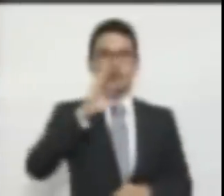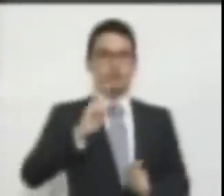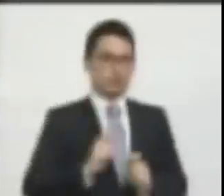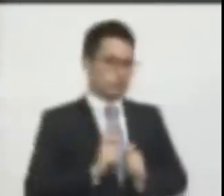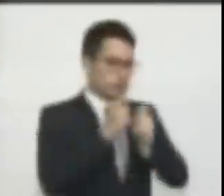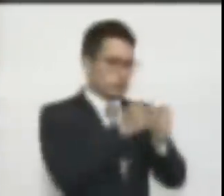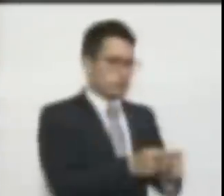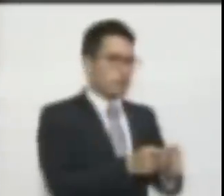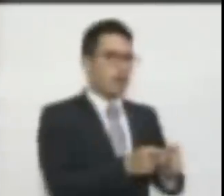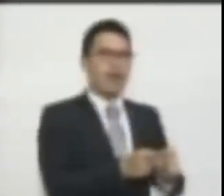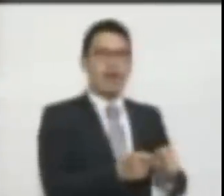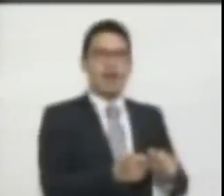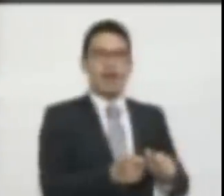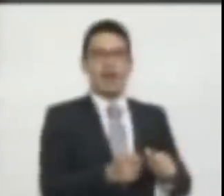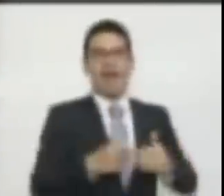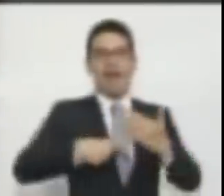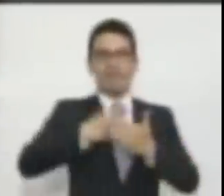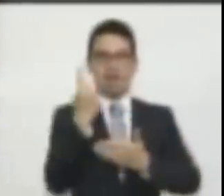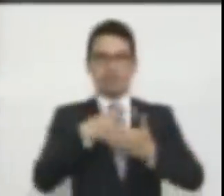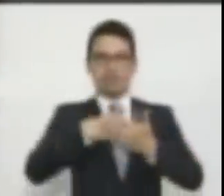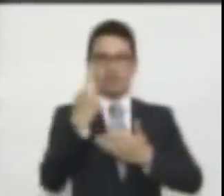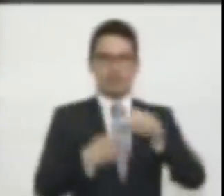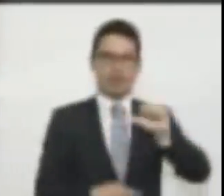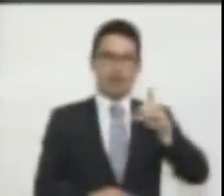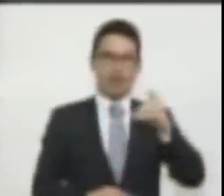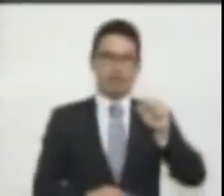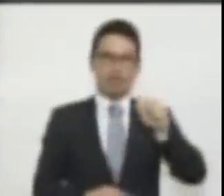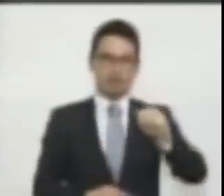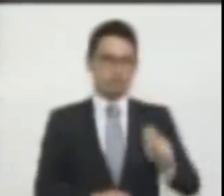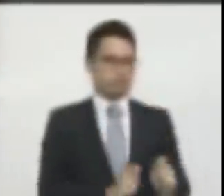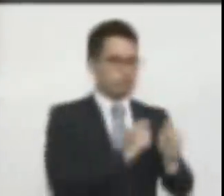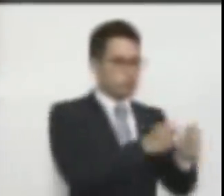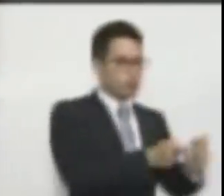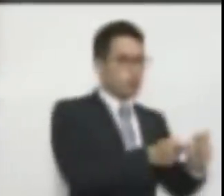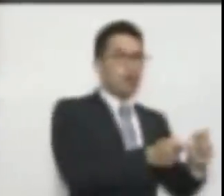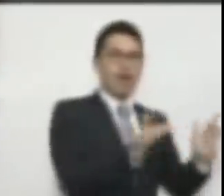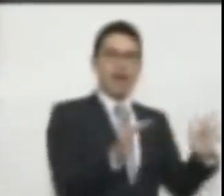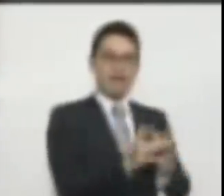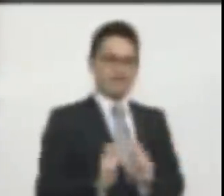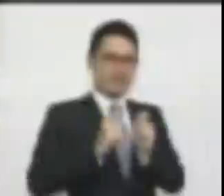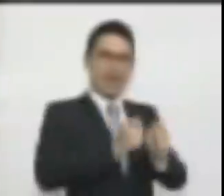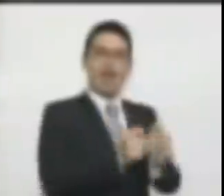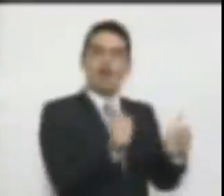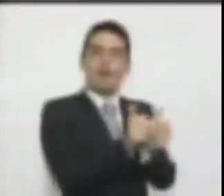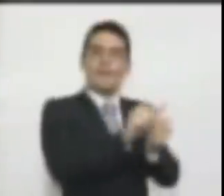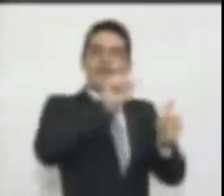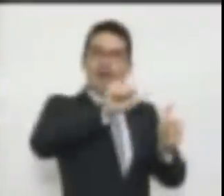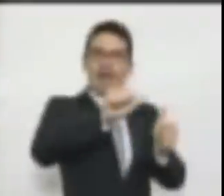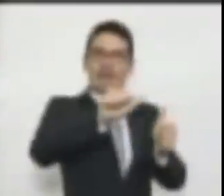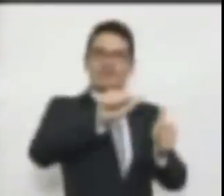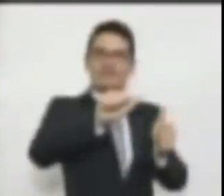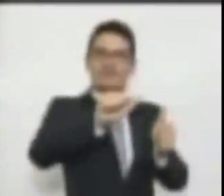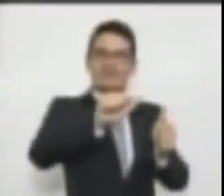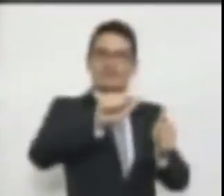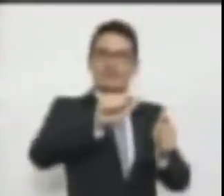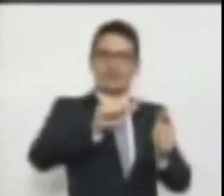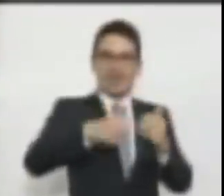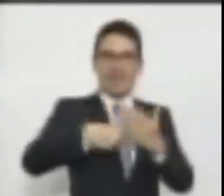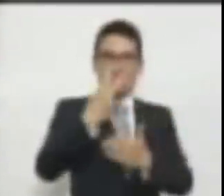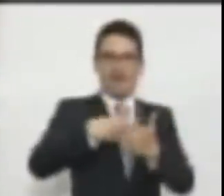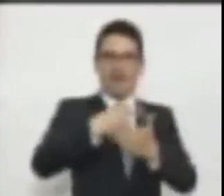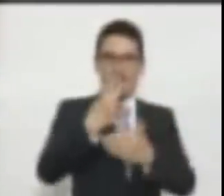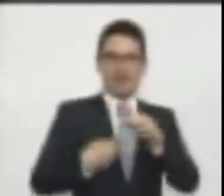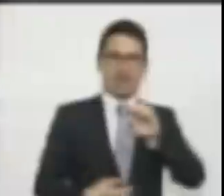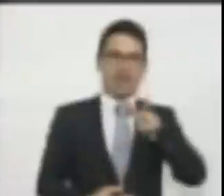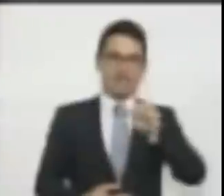compañera idónea. Una compañera idónea. El Génesis no dice que Dios le dio a Adán